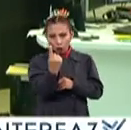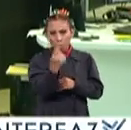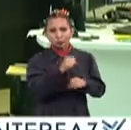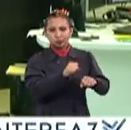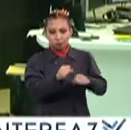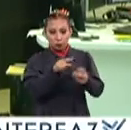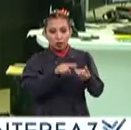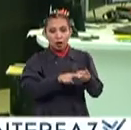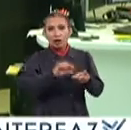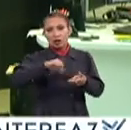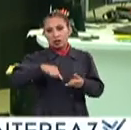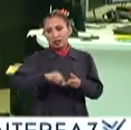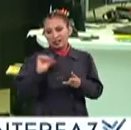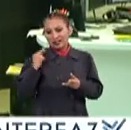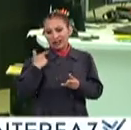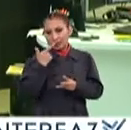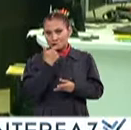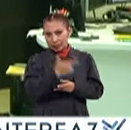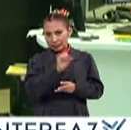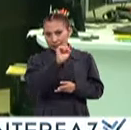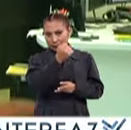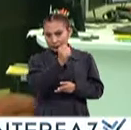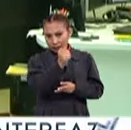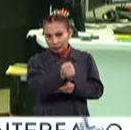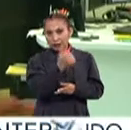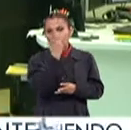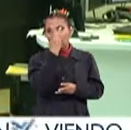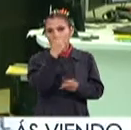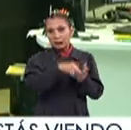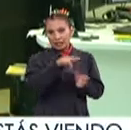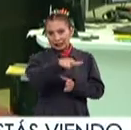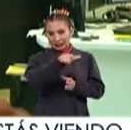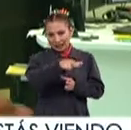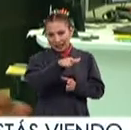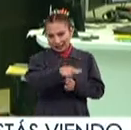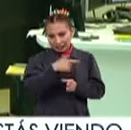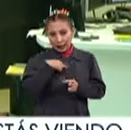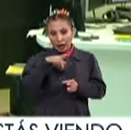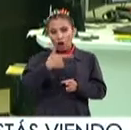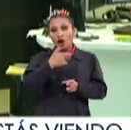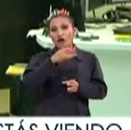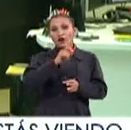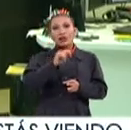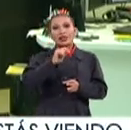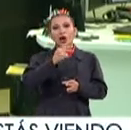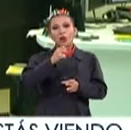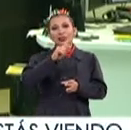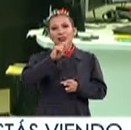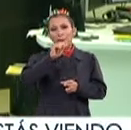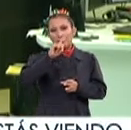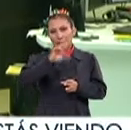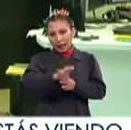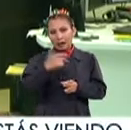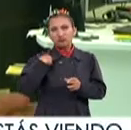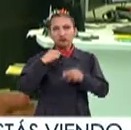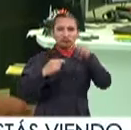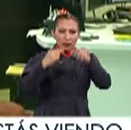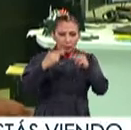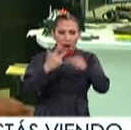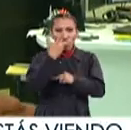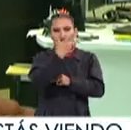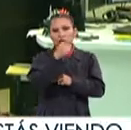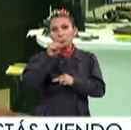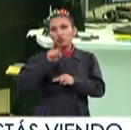Y el sismo del 7 de septiembre del 2017 En el Golfo de Tehuantepec de magnitud